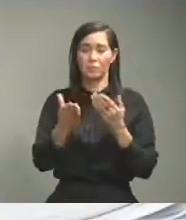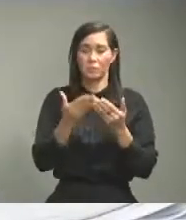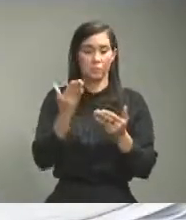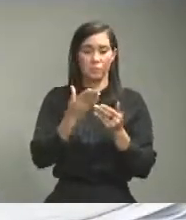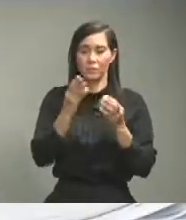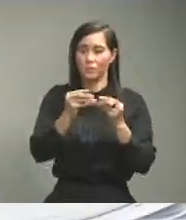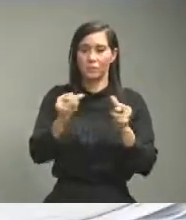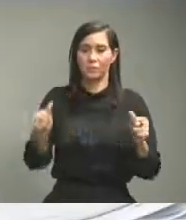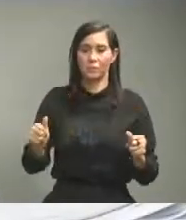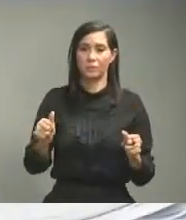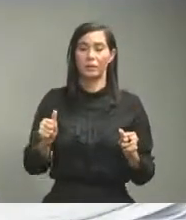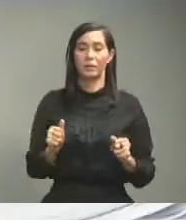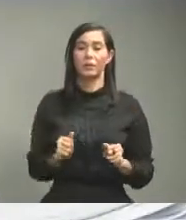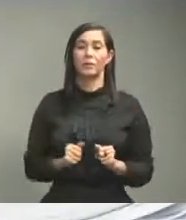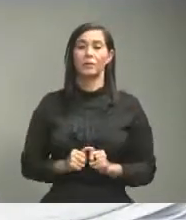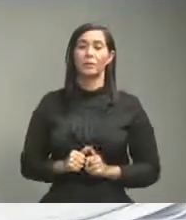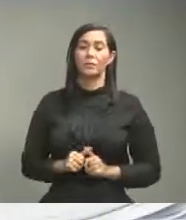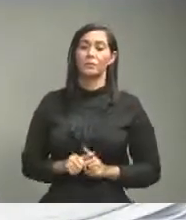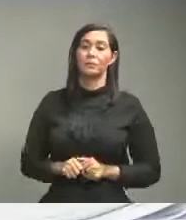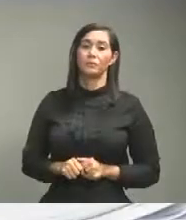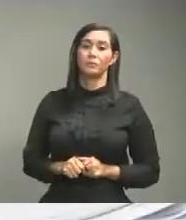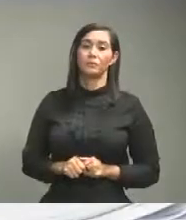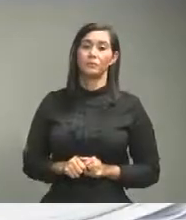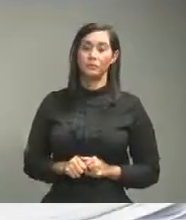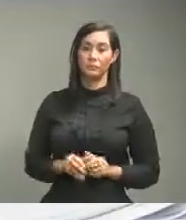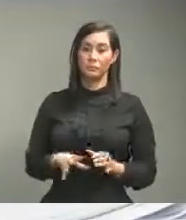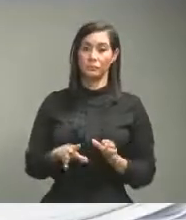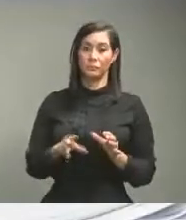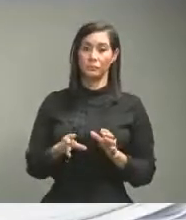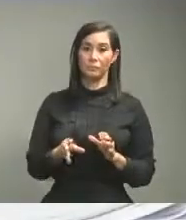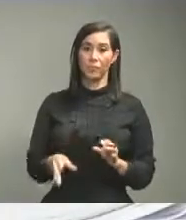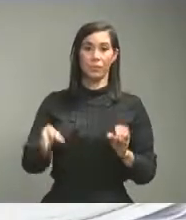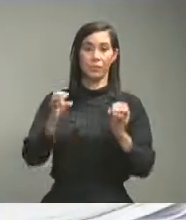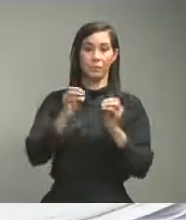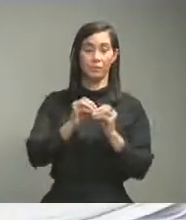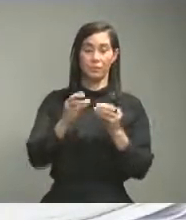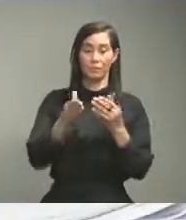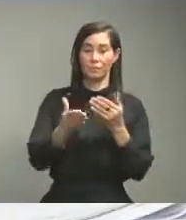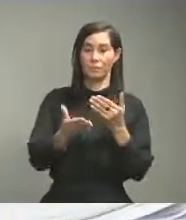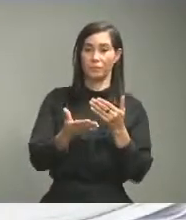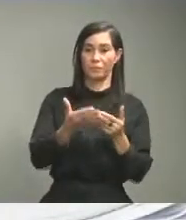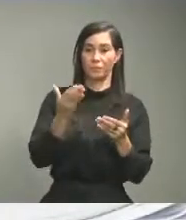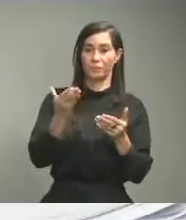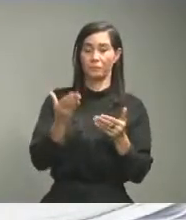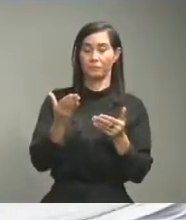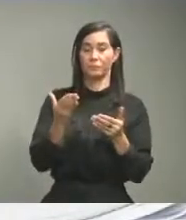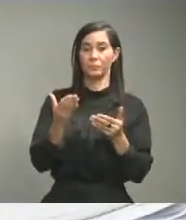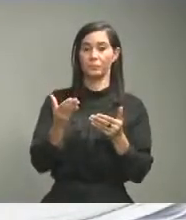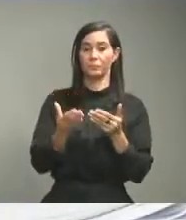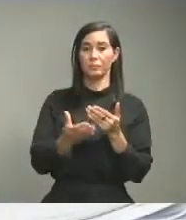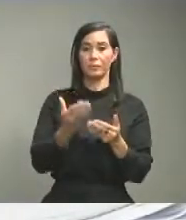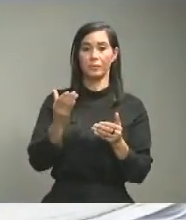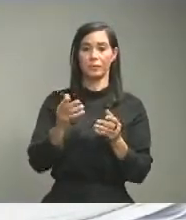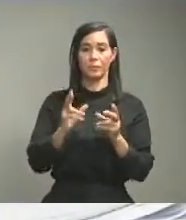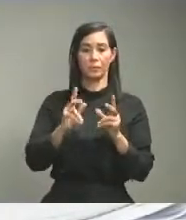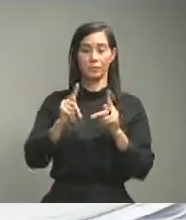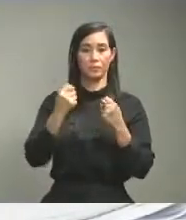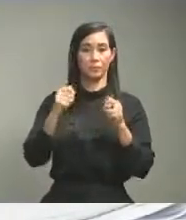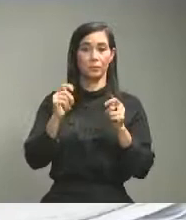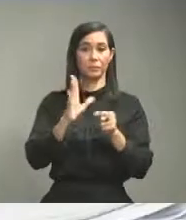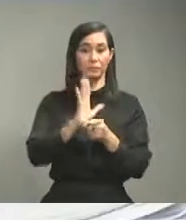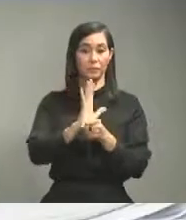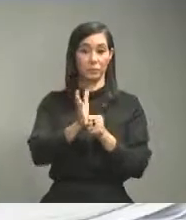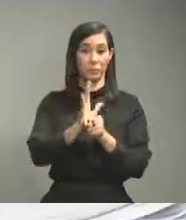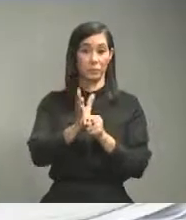fácilmente yo diría con más facilidad que como se hace con el tema del virus